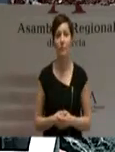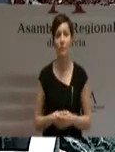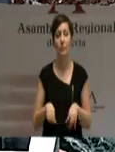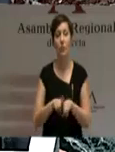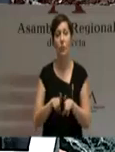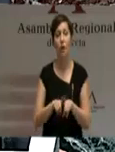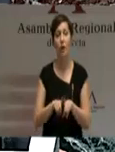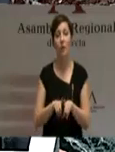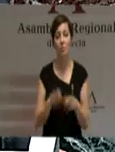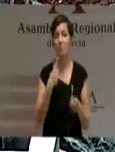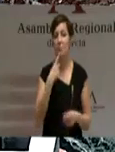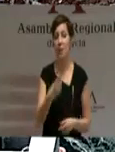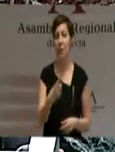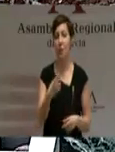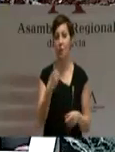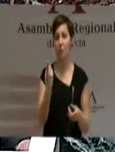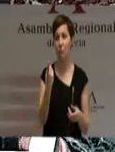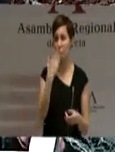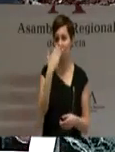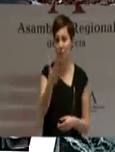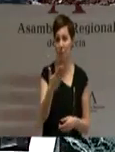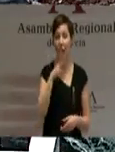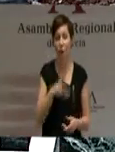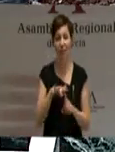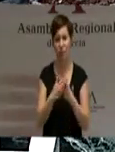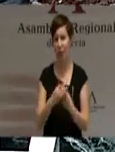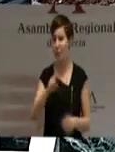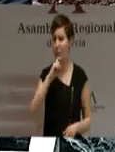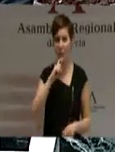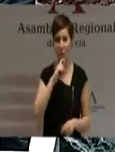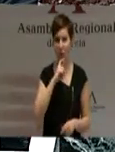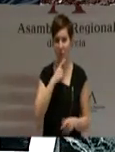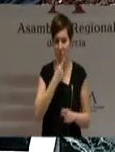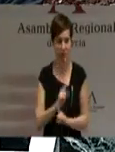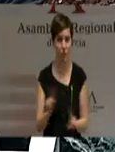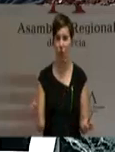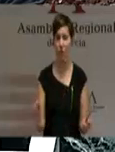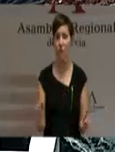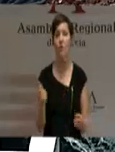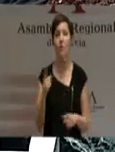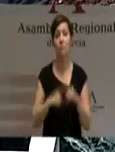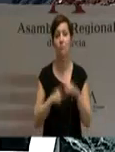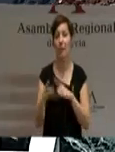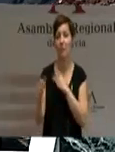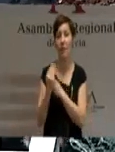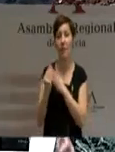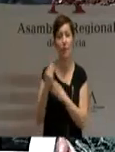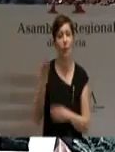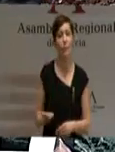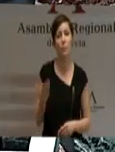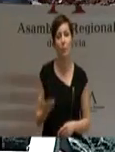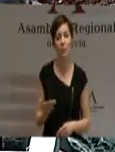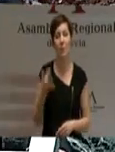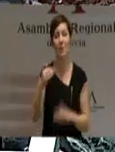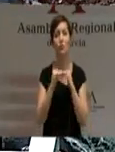nos encontramos ante un escenario muy difícil, en el que están en juego la suficiencia financiera, la sostenibilidad